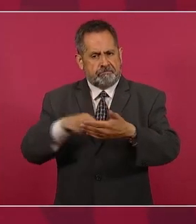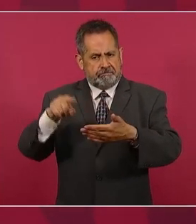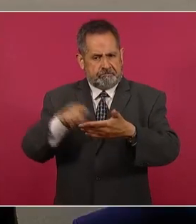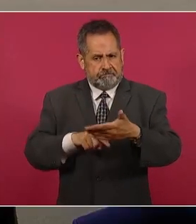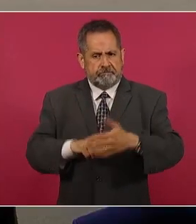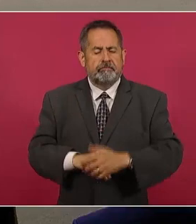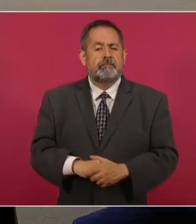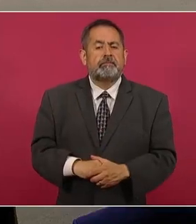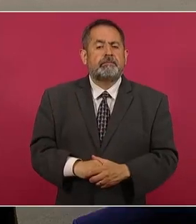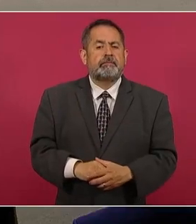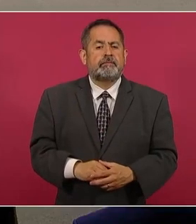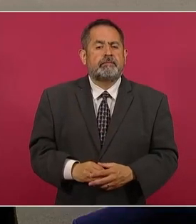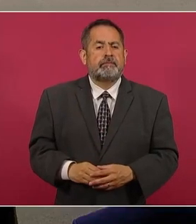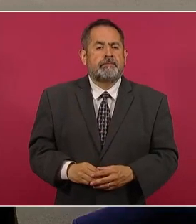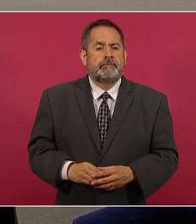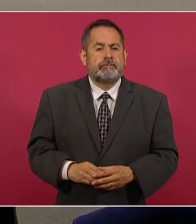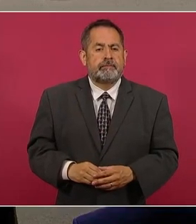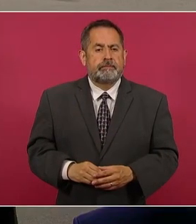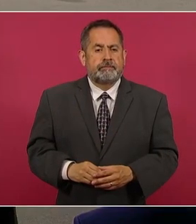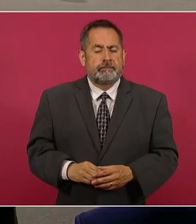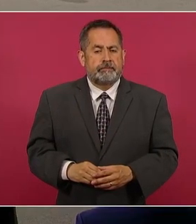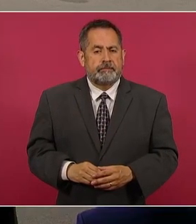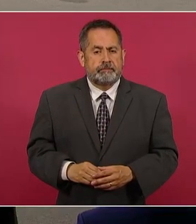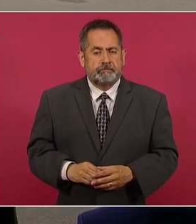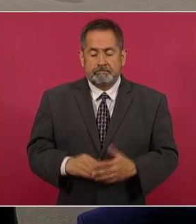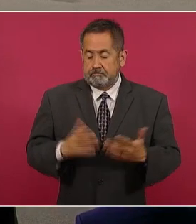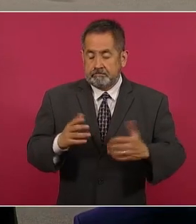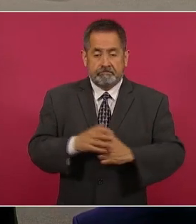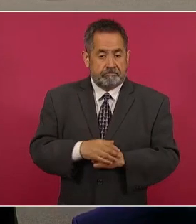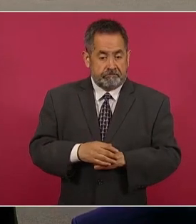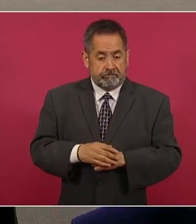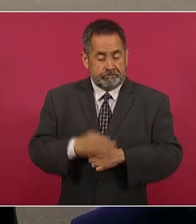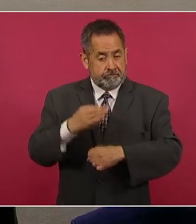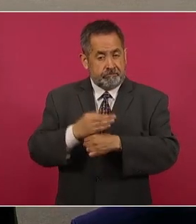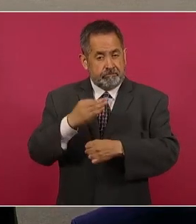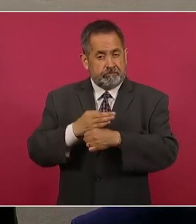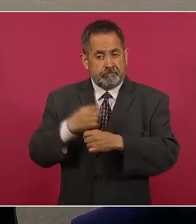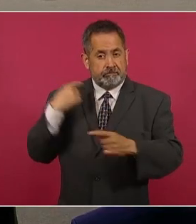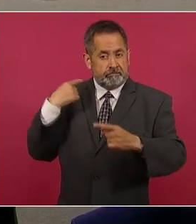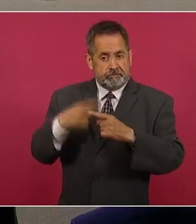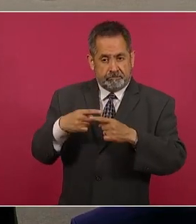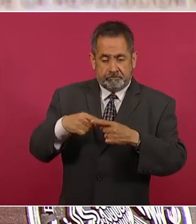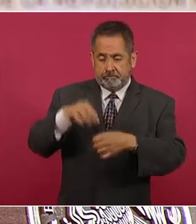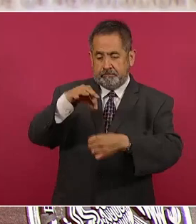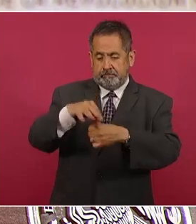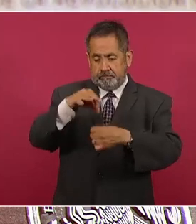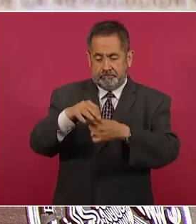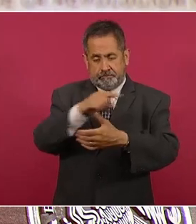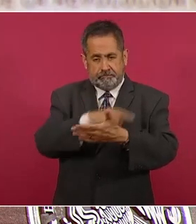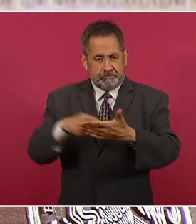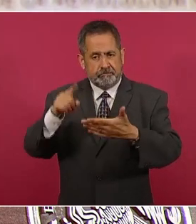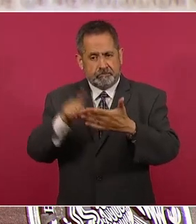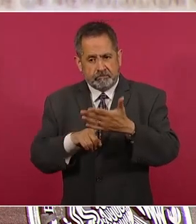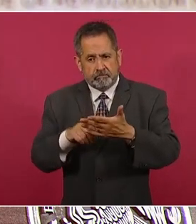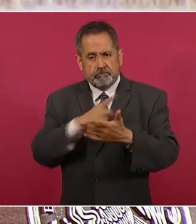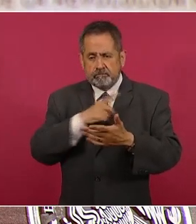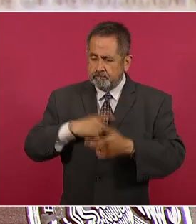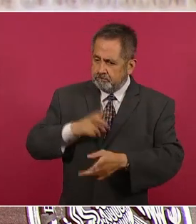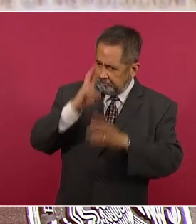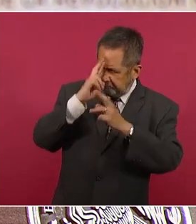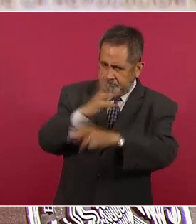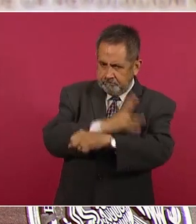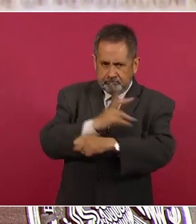dotar al país de un sistema electoral que brinde seguridad, respeto al voto, honradez y legalidad.